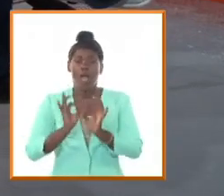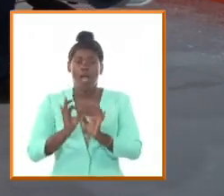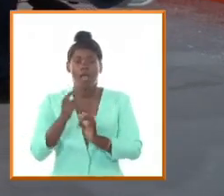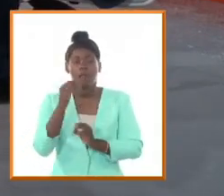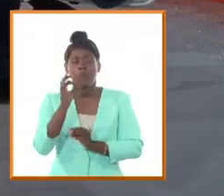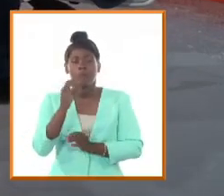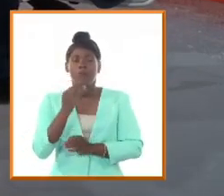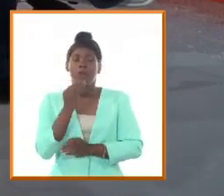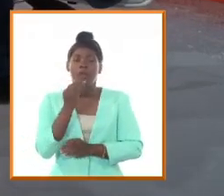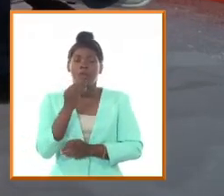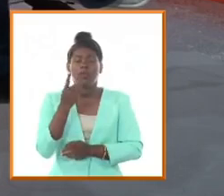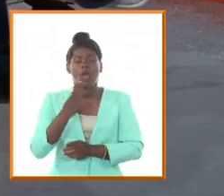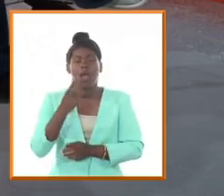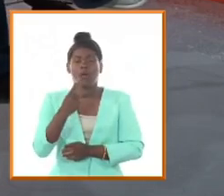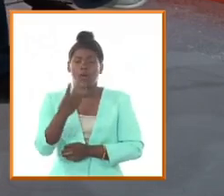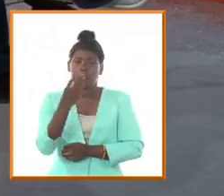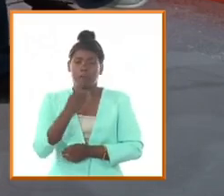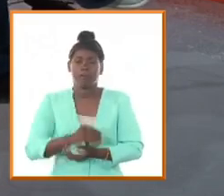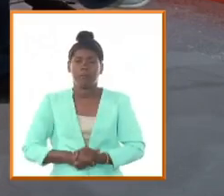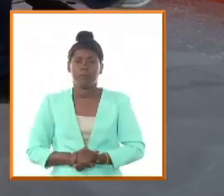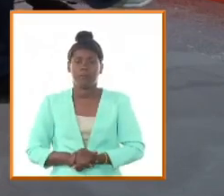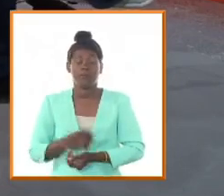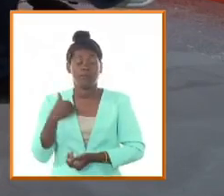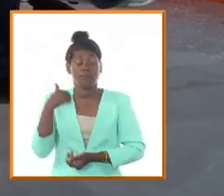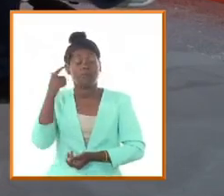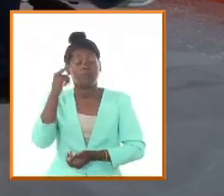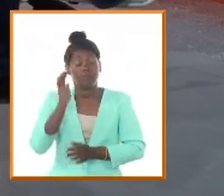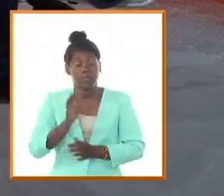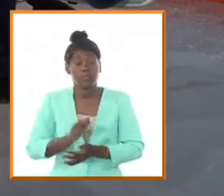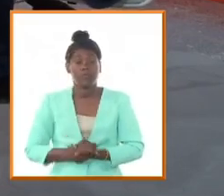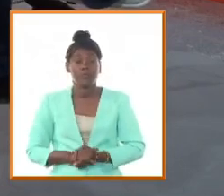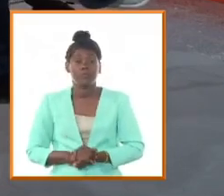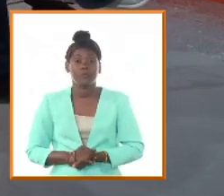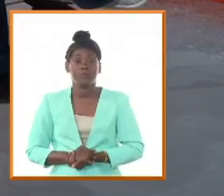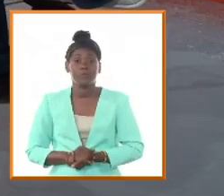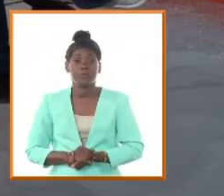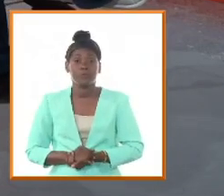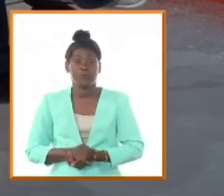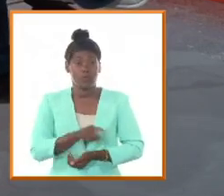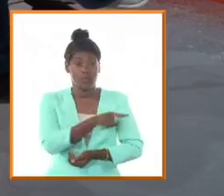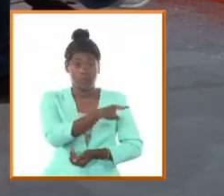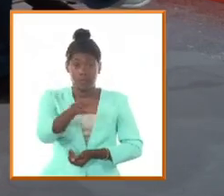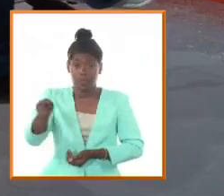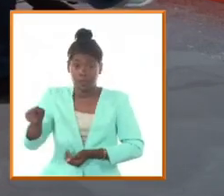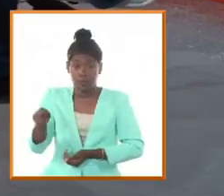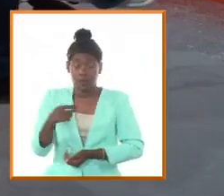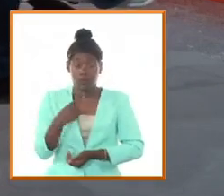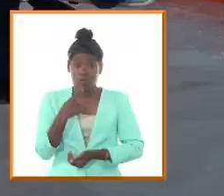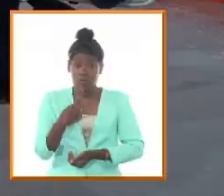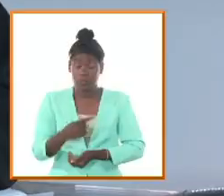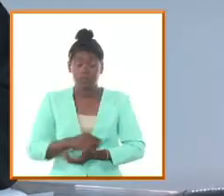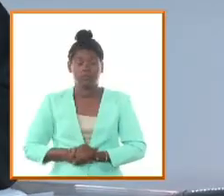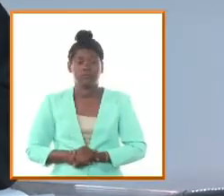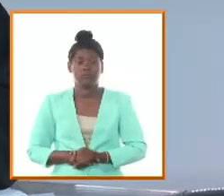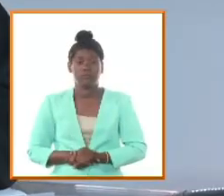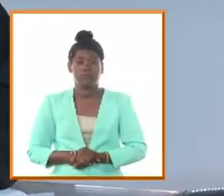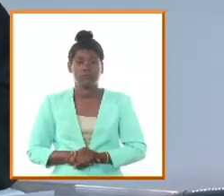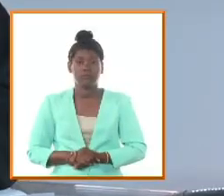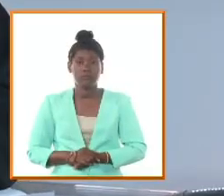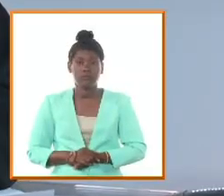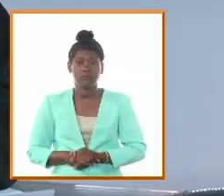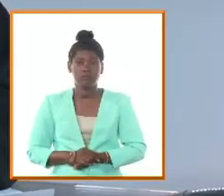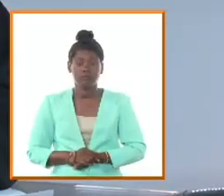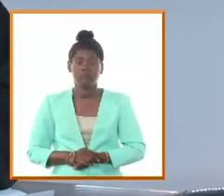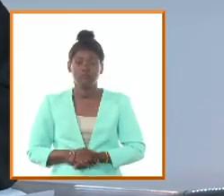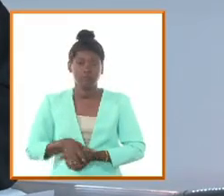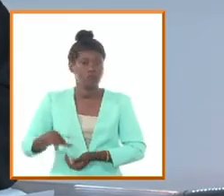presente de este país bueno ante todo yo creo que se han dicho aquí ya algunas ideas que